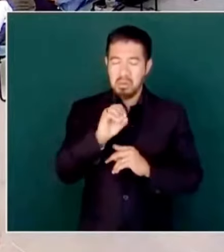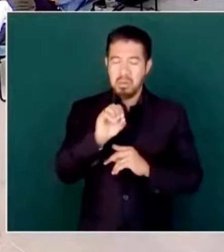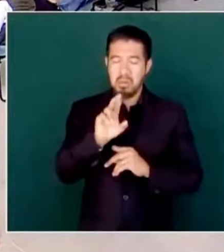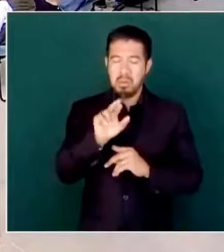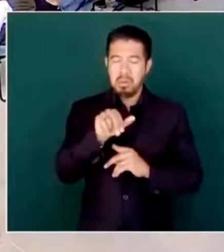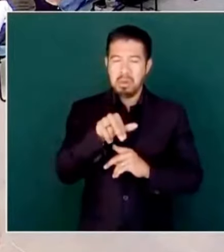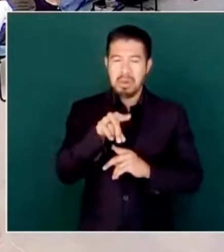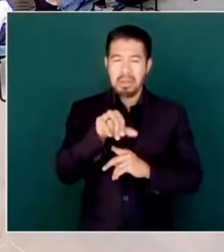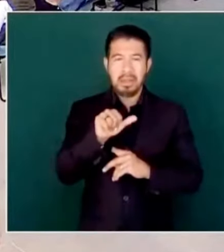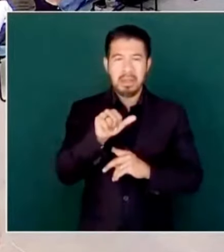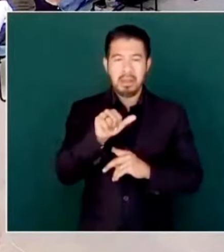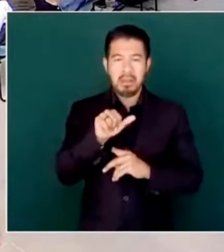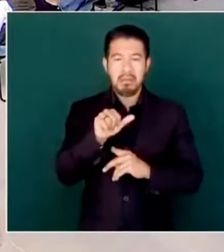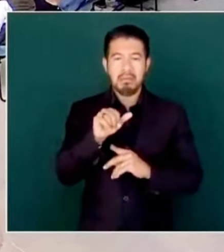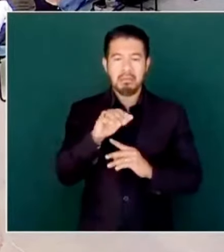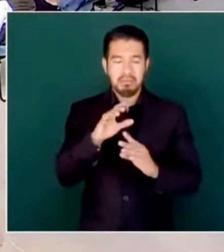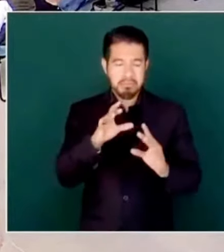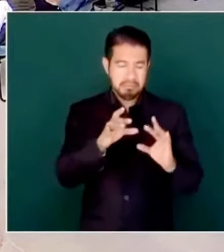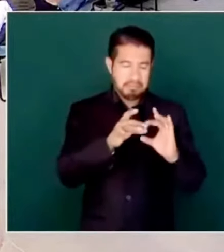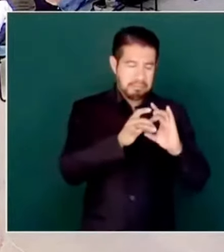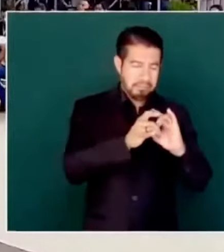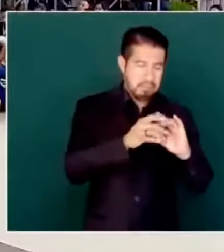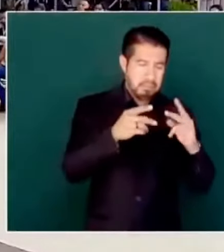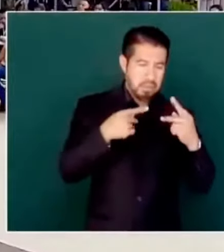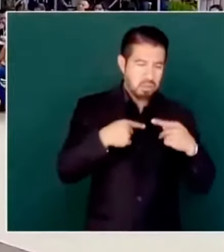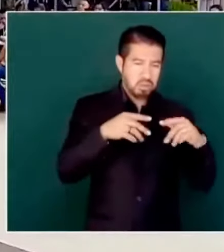vinculado al pueblo,